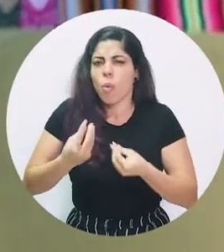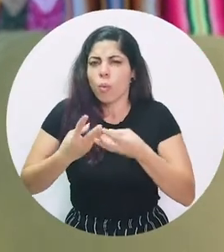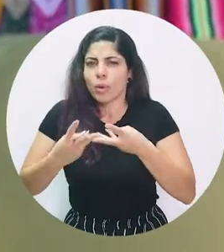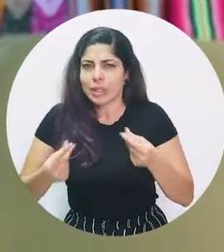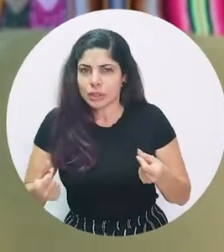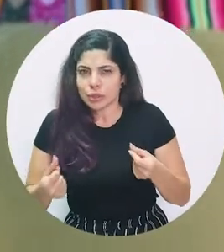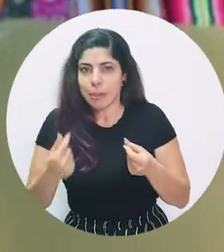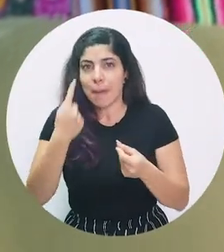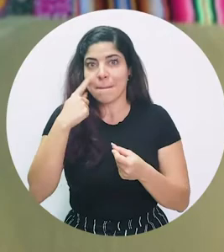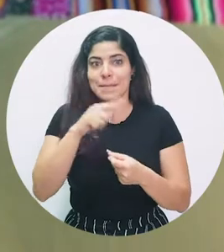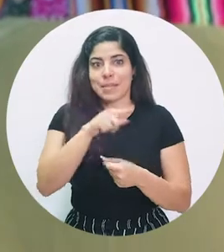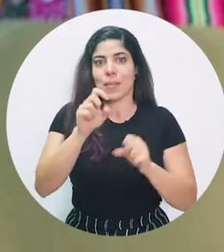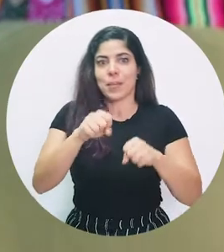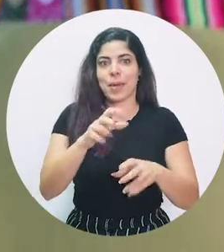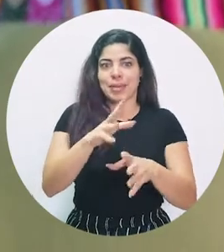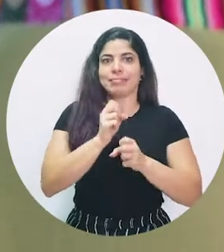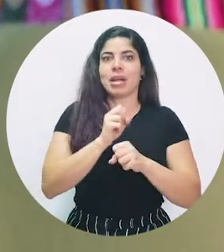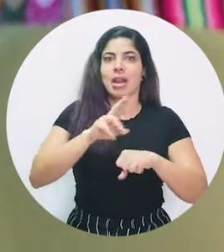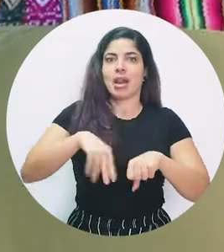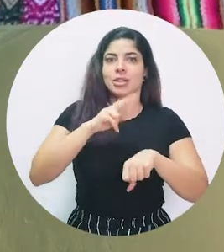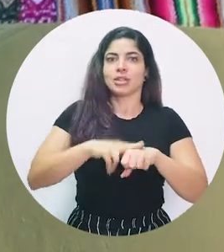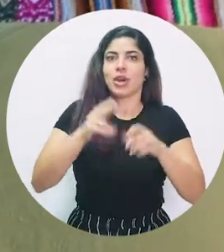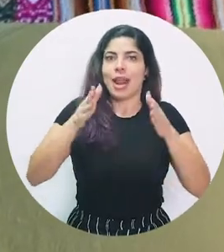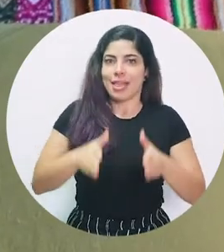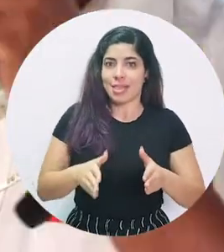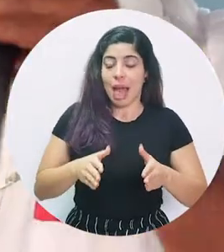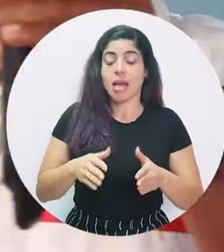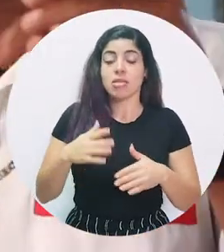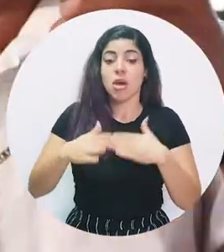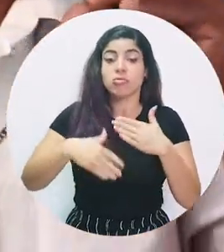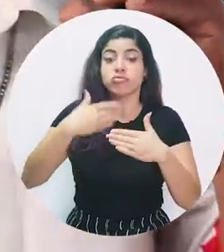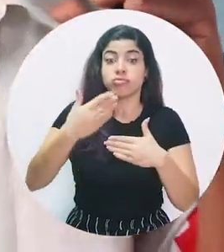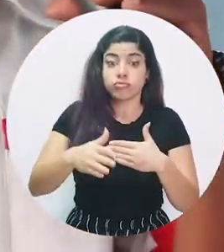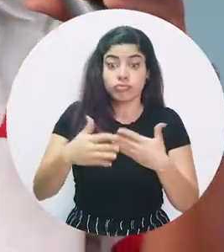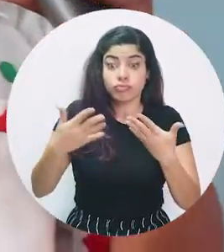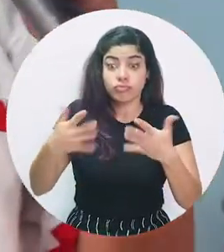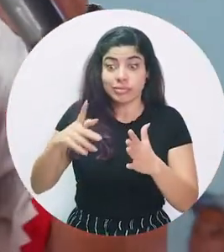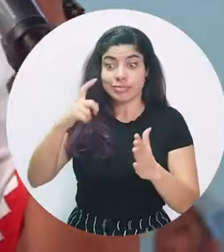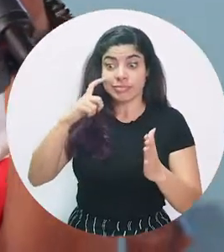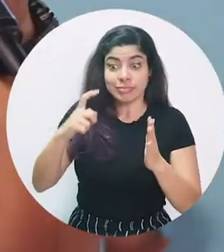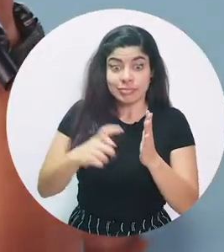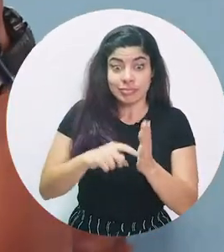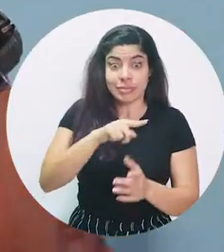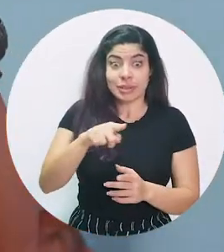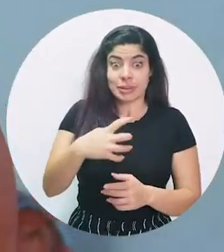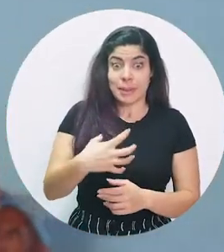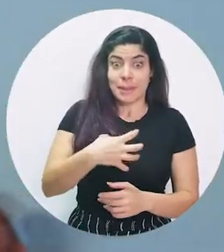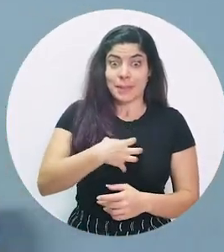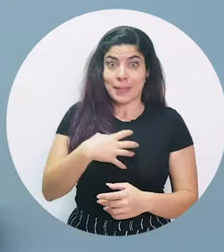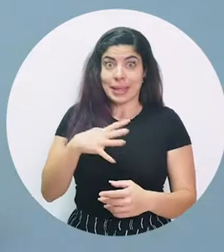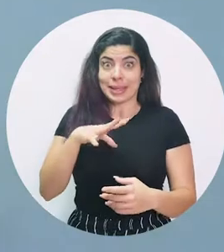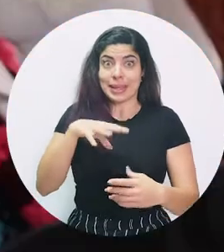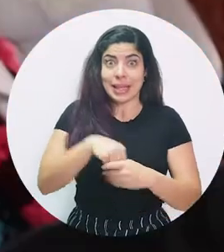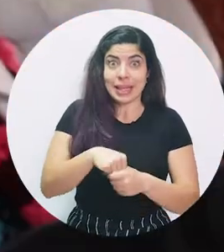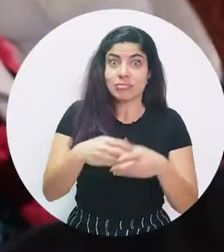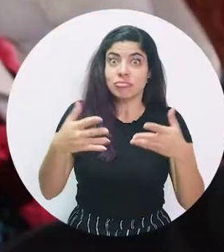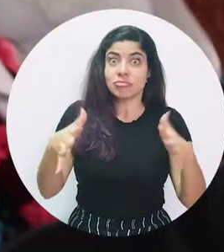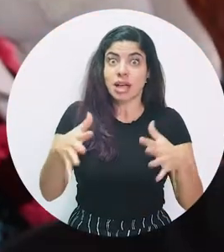al acceder a la nacionalidad. A partir de ese reconocimiento y de esa pertenencia, ellos van a poder